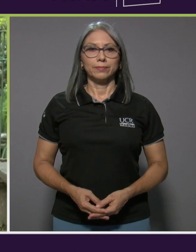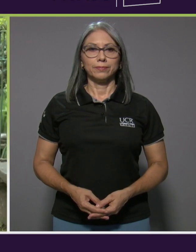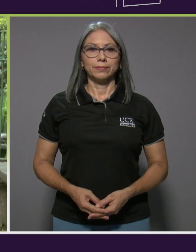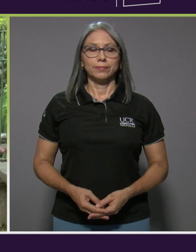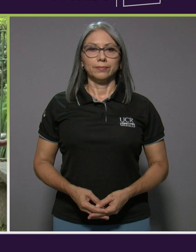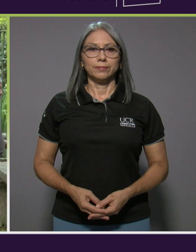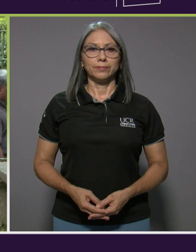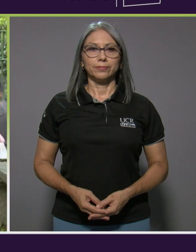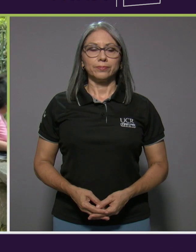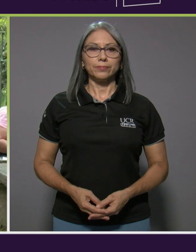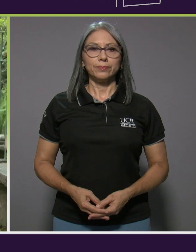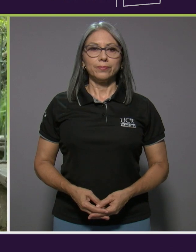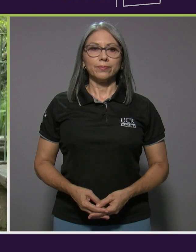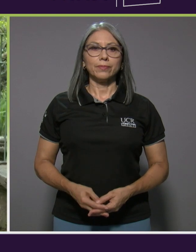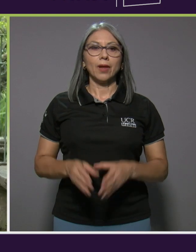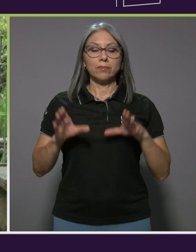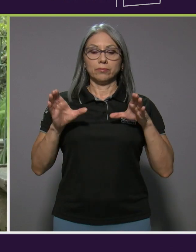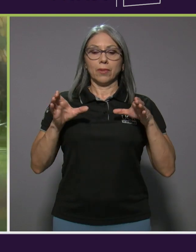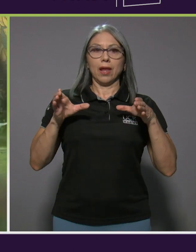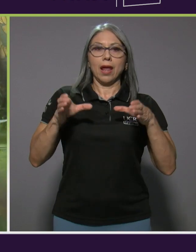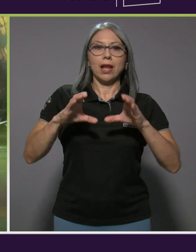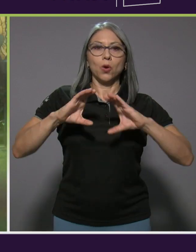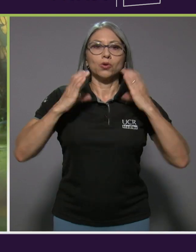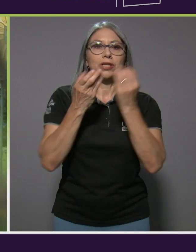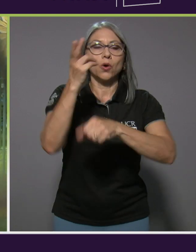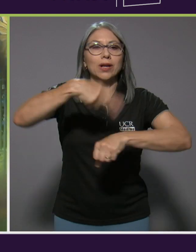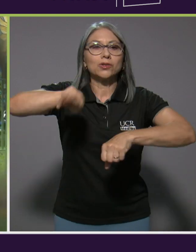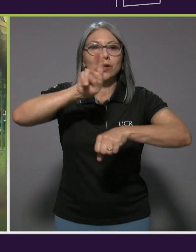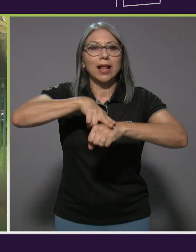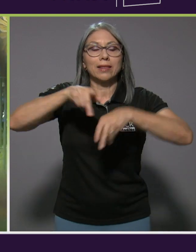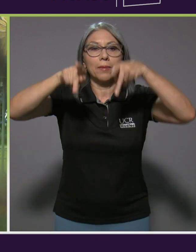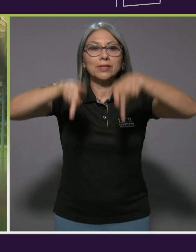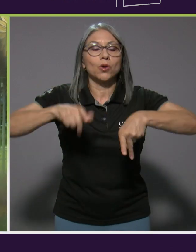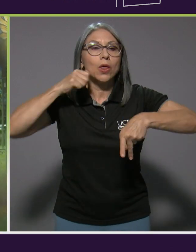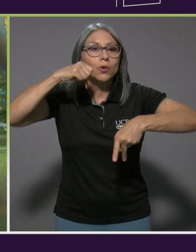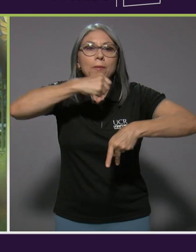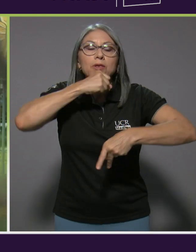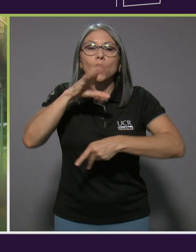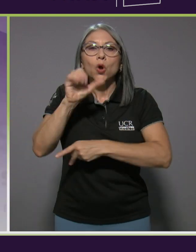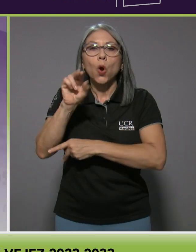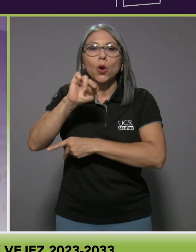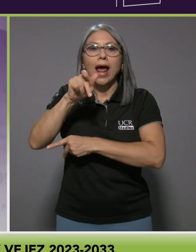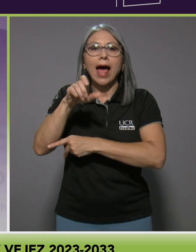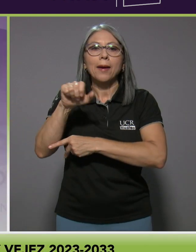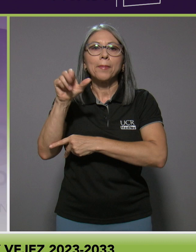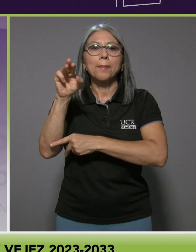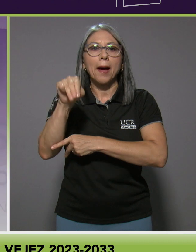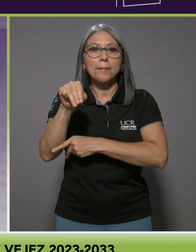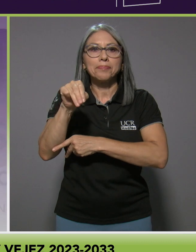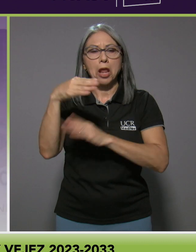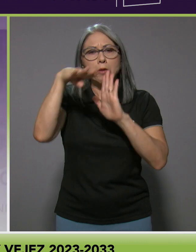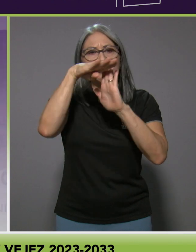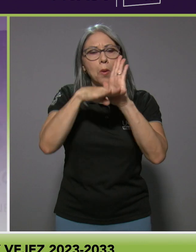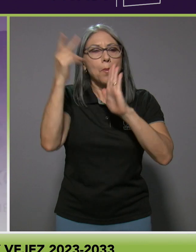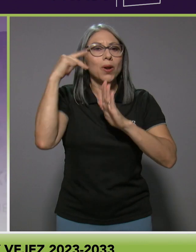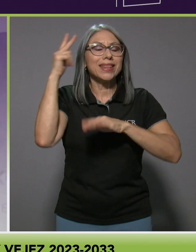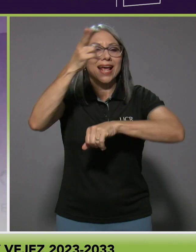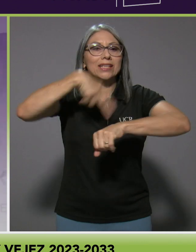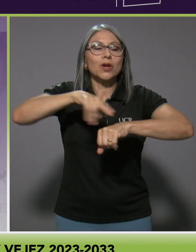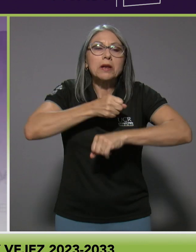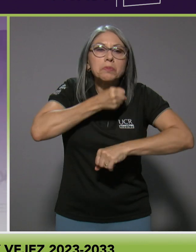El Consejo Nacional de la Persona Adulta Mayor, CONAPAM, lanzó la Política Nacional de Envejecimiento y Vejez